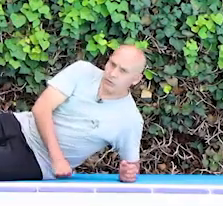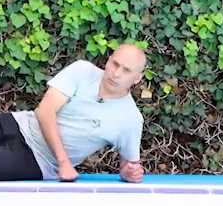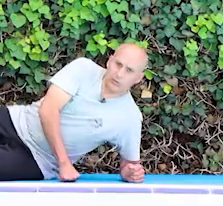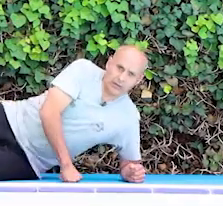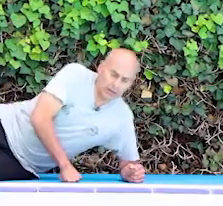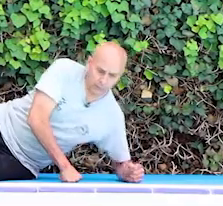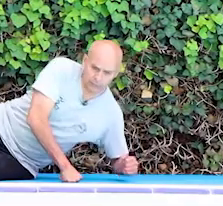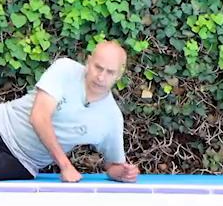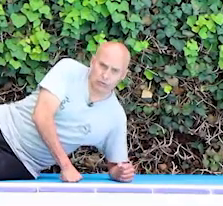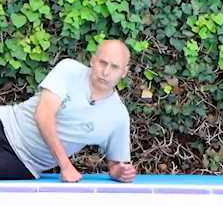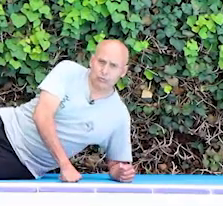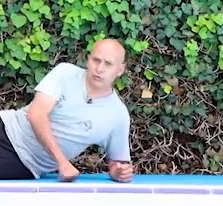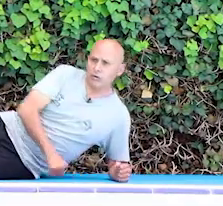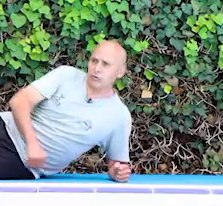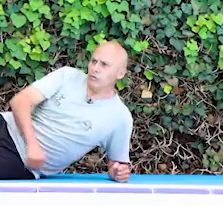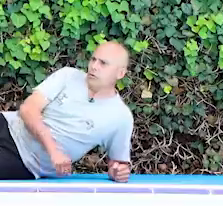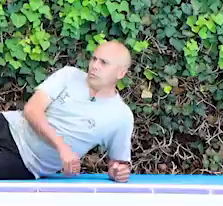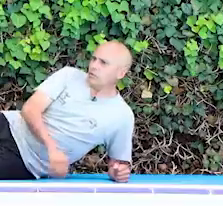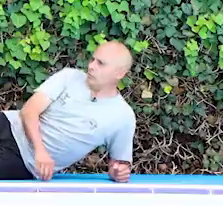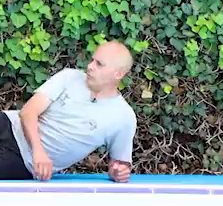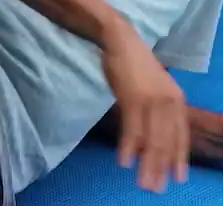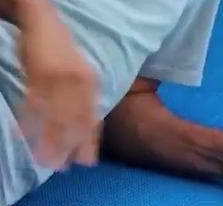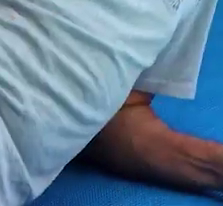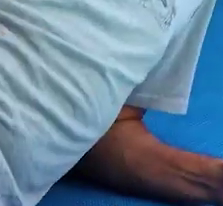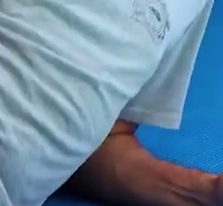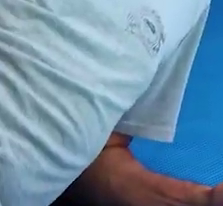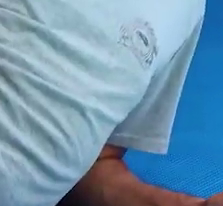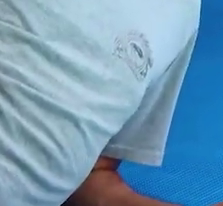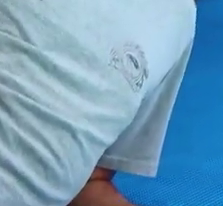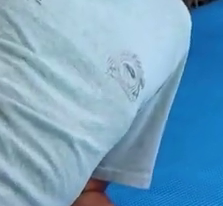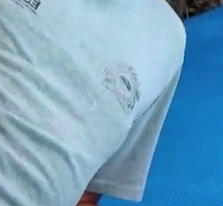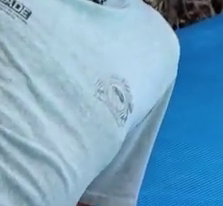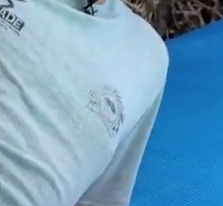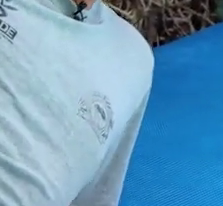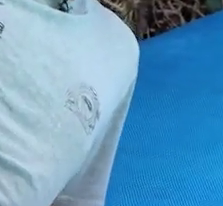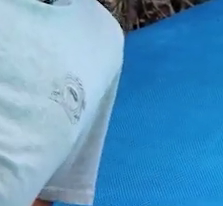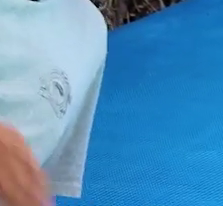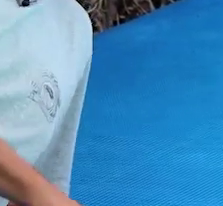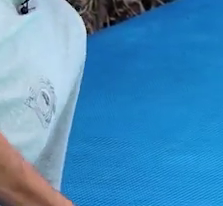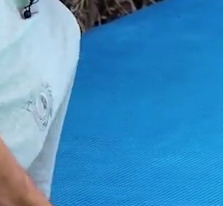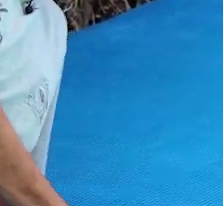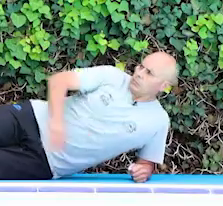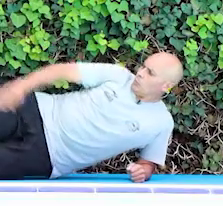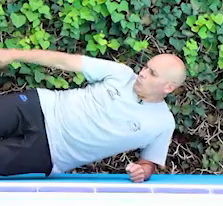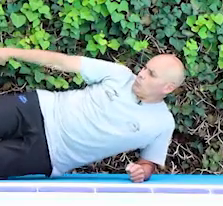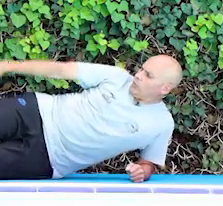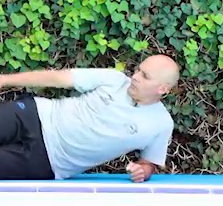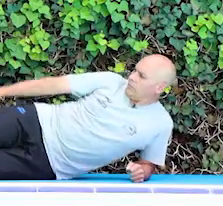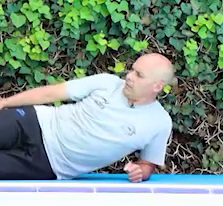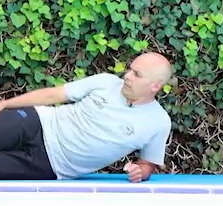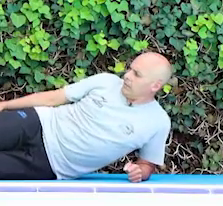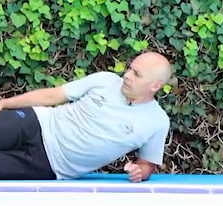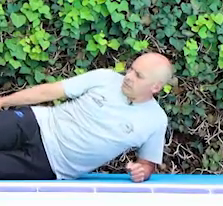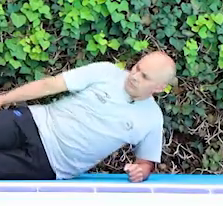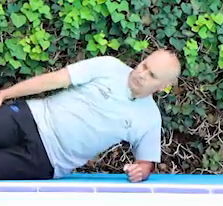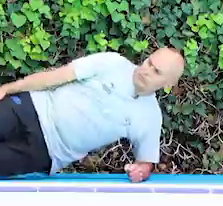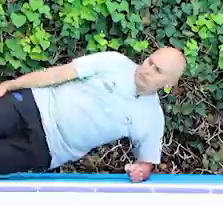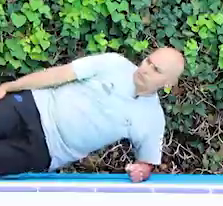Y vamos a apoyarnos con nuestro brazo. Y lo que vamos a hacer es elevar la cadera. Uno.